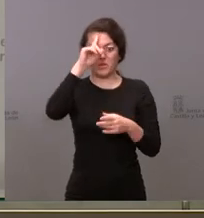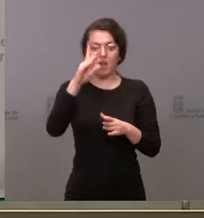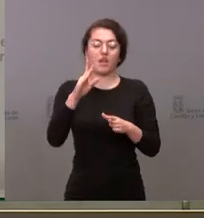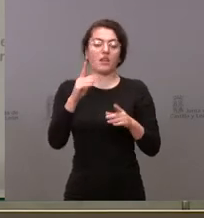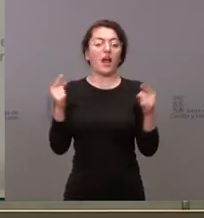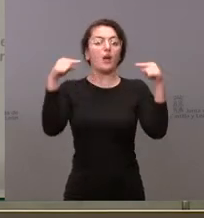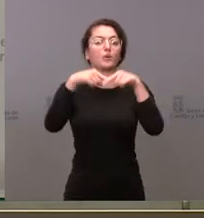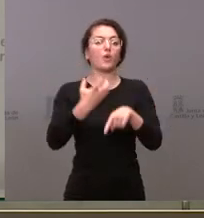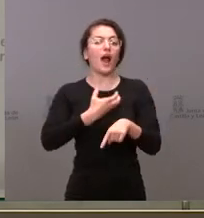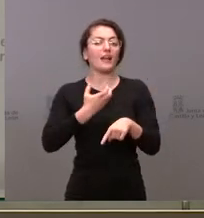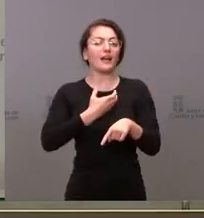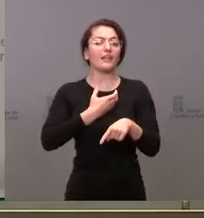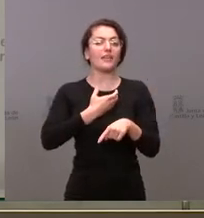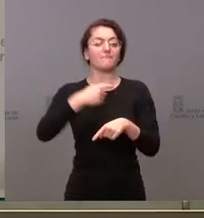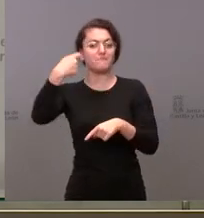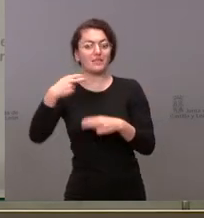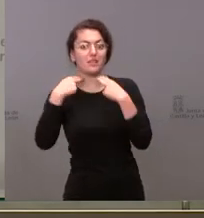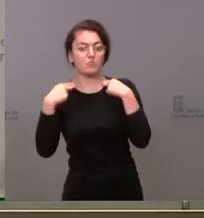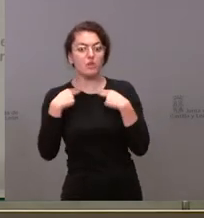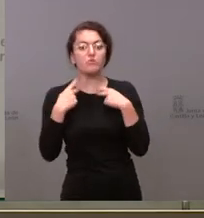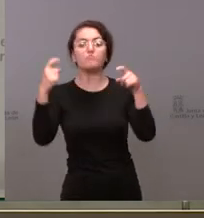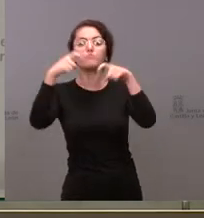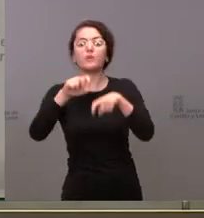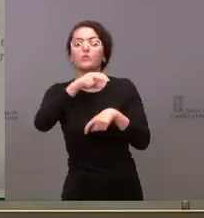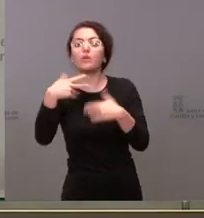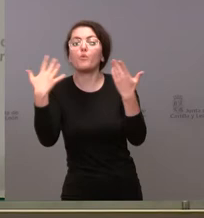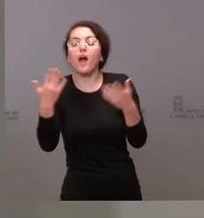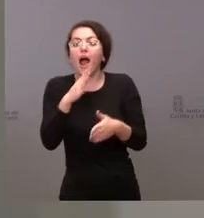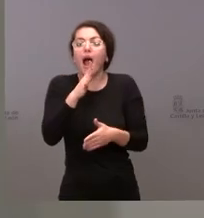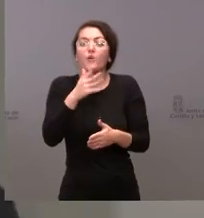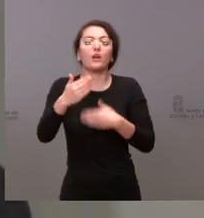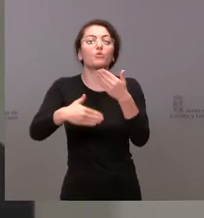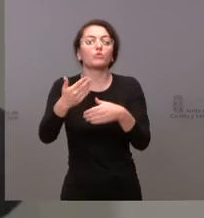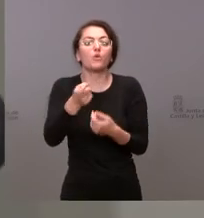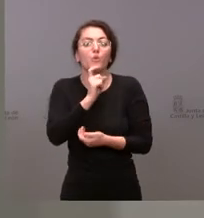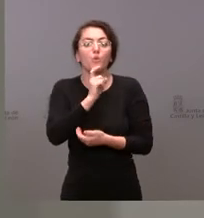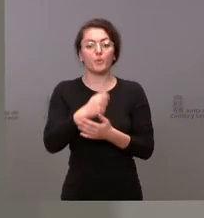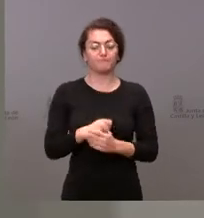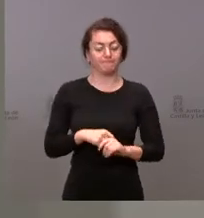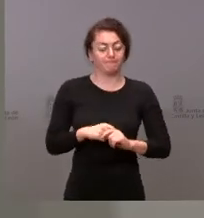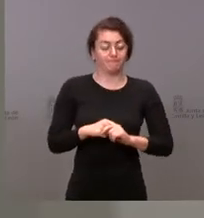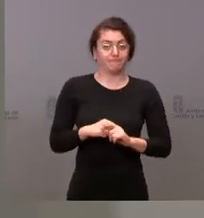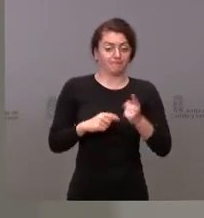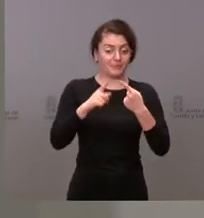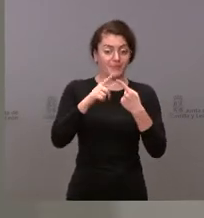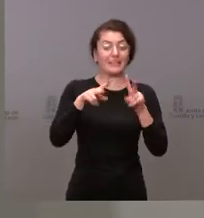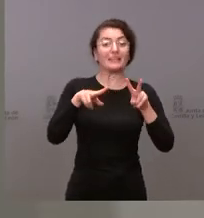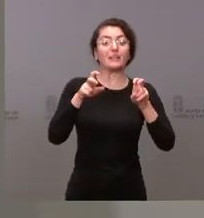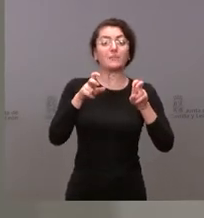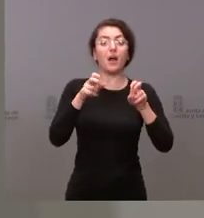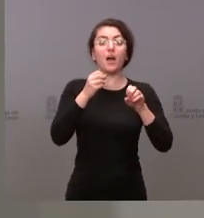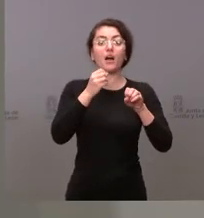presidentes de la diputación y cuáles van a ser los siguientes pasos a dar Gracias Bien, sobre los motivos de la dimisión de